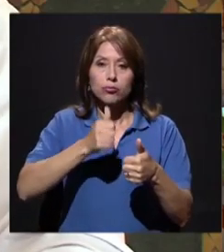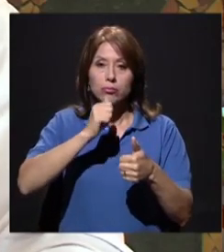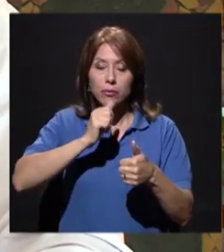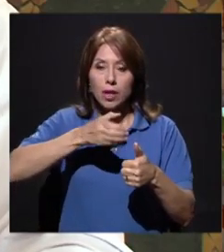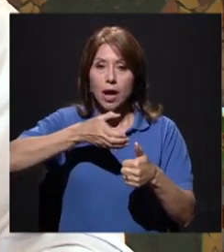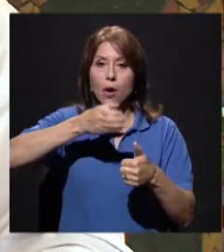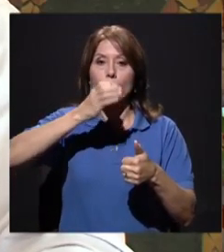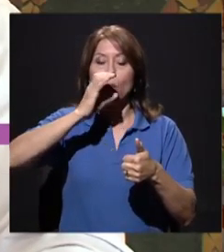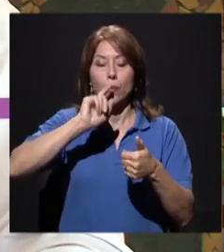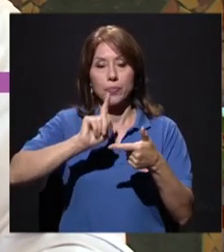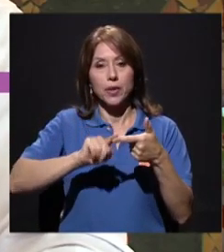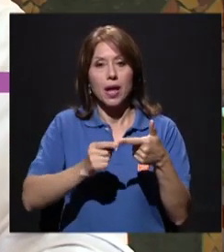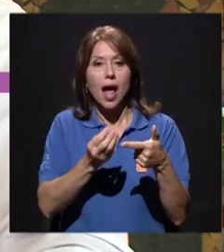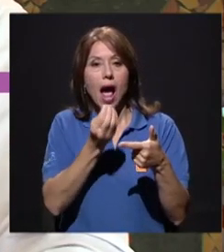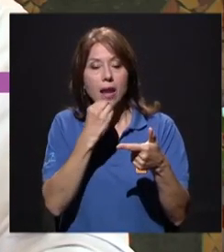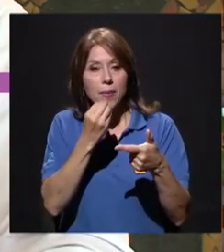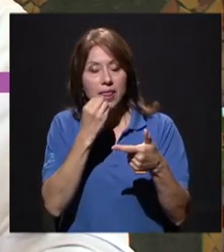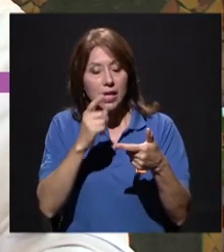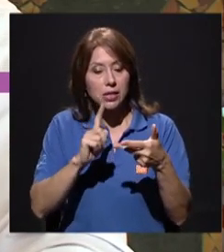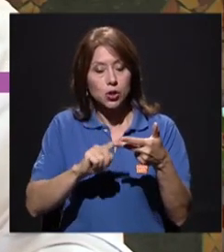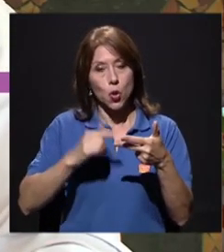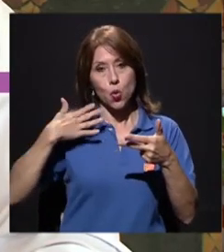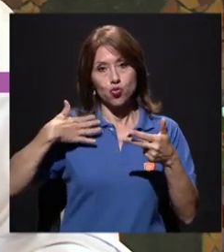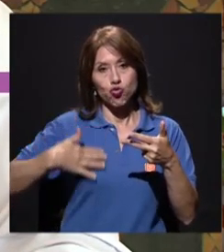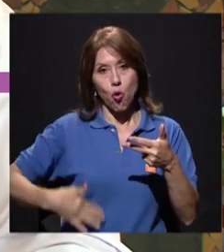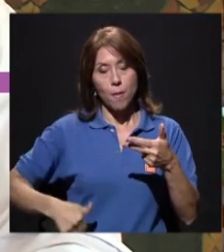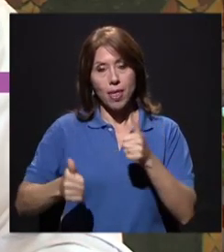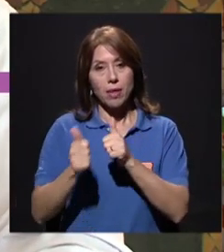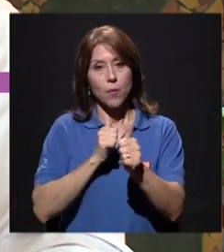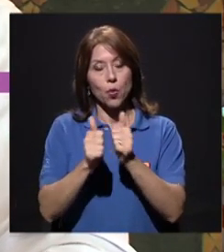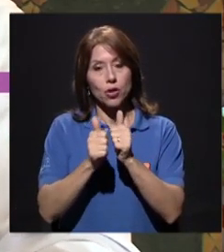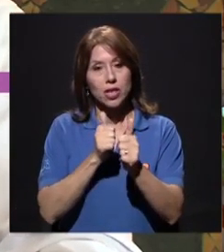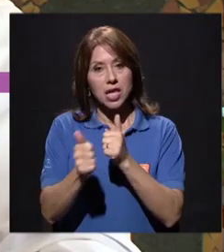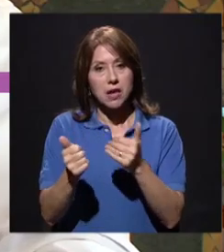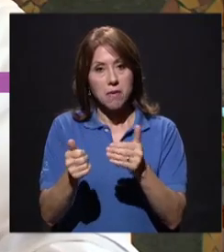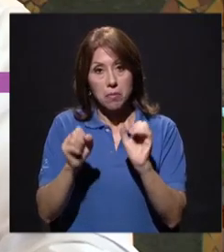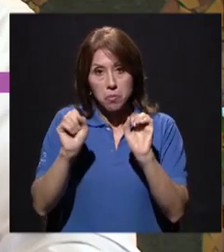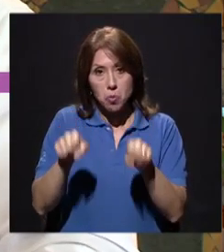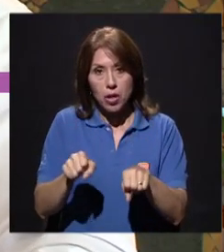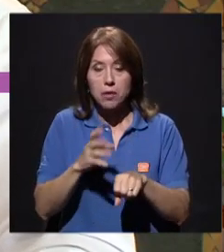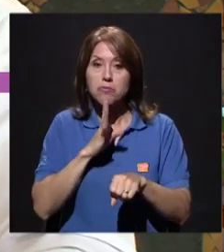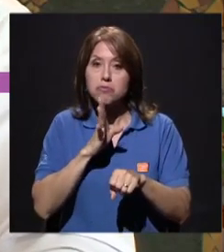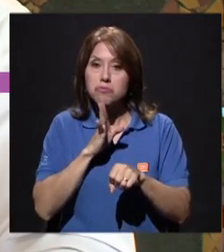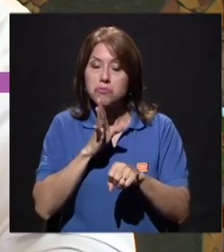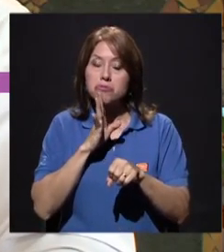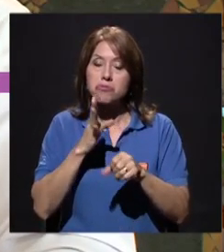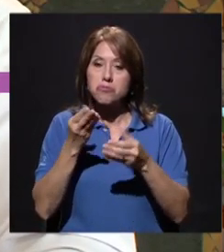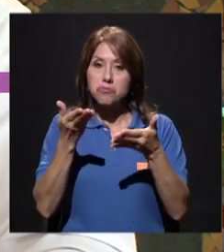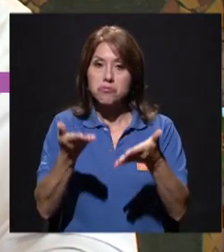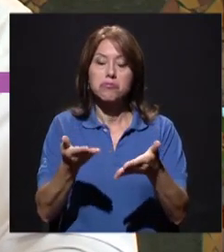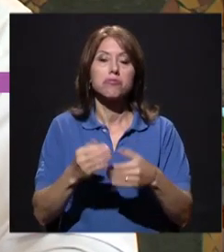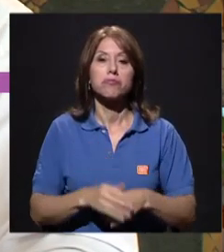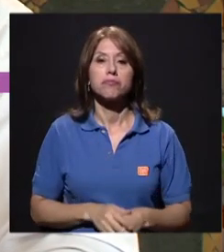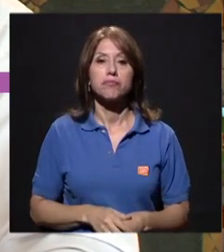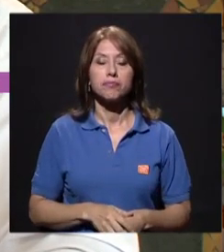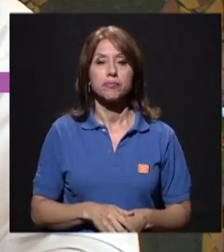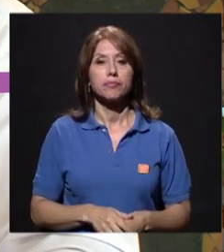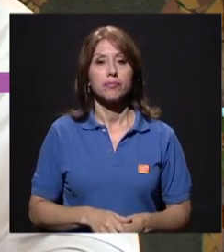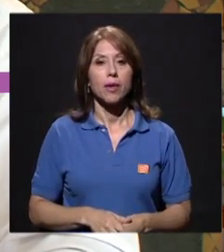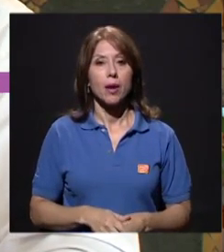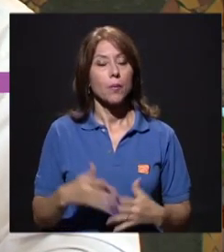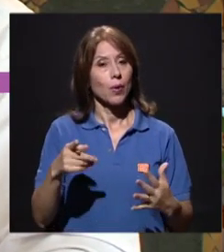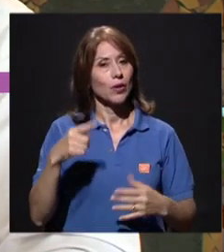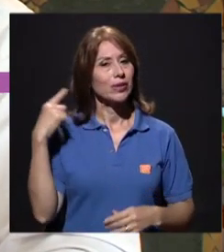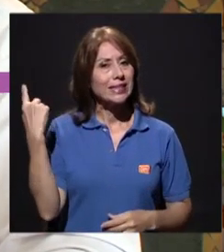en aspectos de alimentación, ropa deportiva? Tal vez si nos puede ampliar esos conceptos.